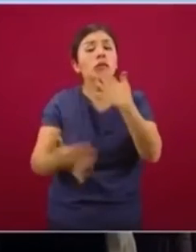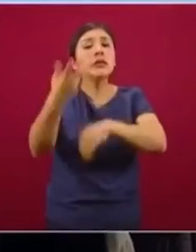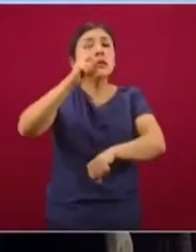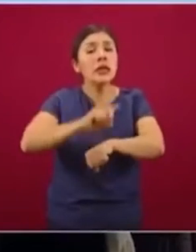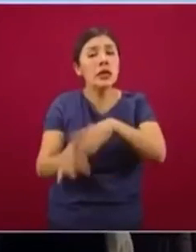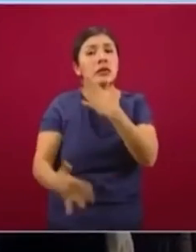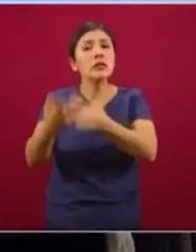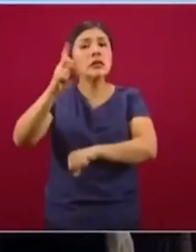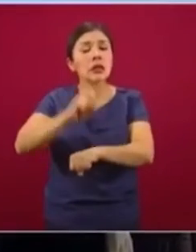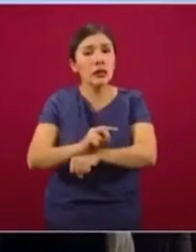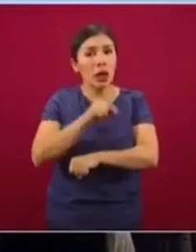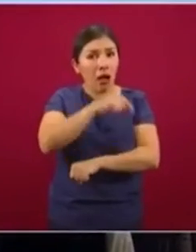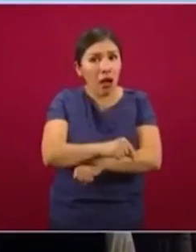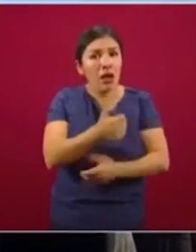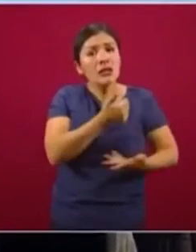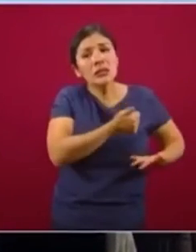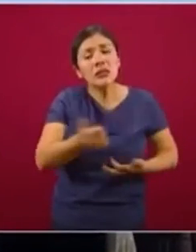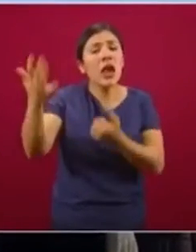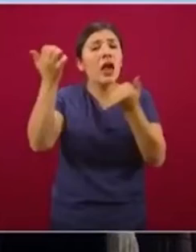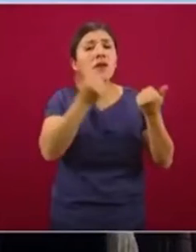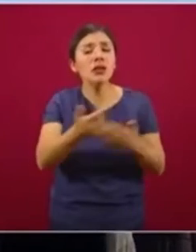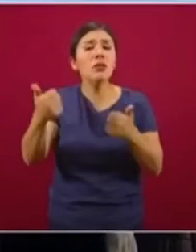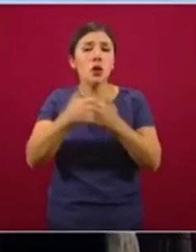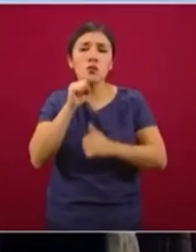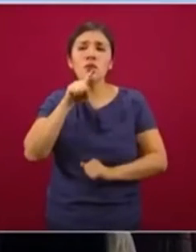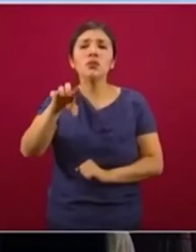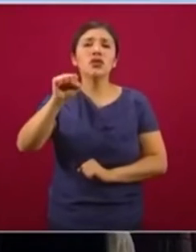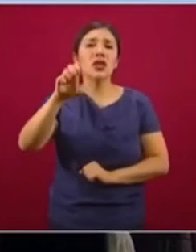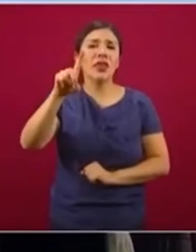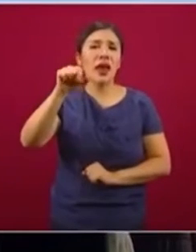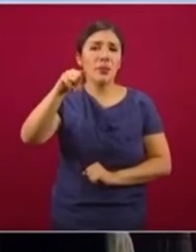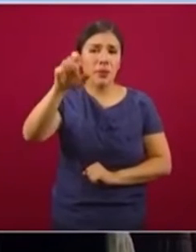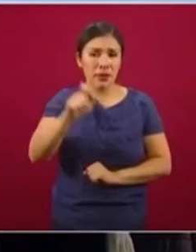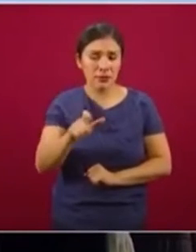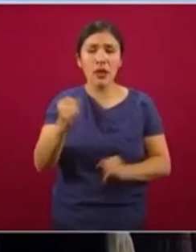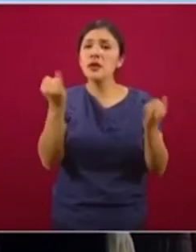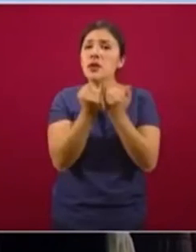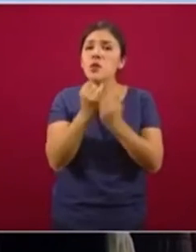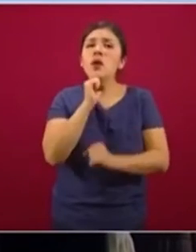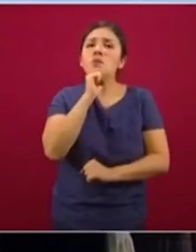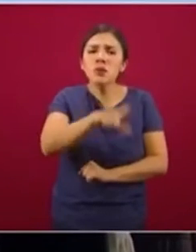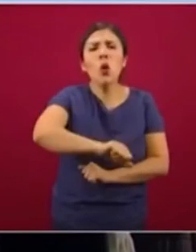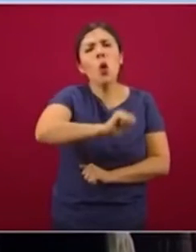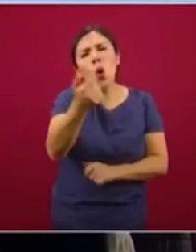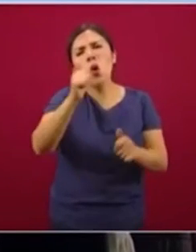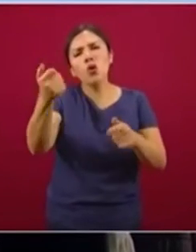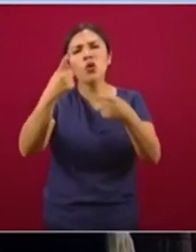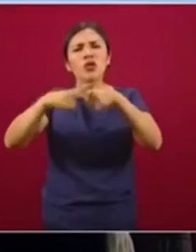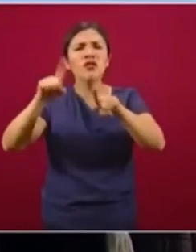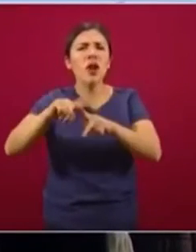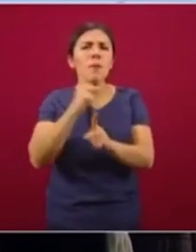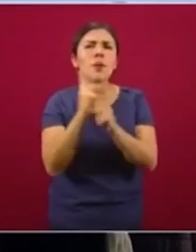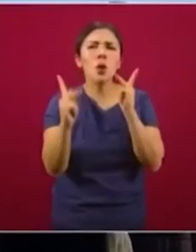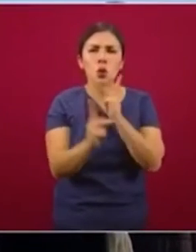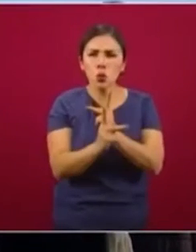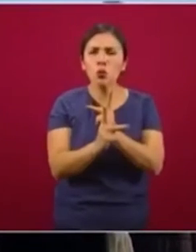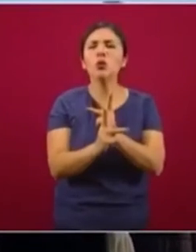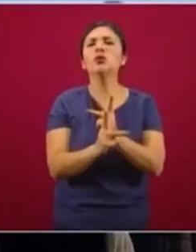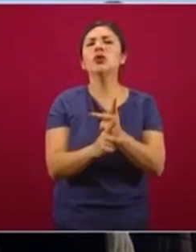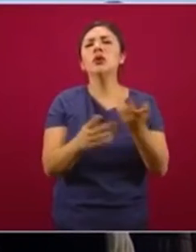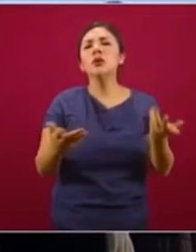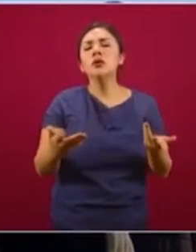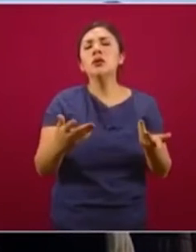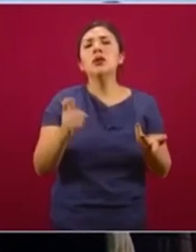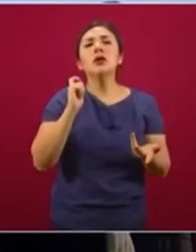días y que están siendo distribuidos a través de Segalmex. Igualmente lo estamos haciendo con otro tipo de productos, hortícolas de